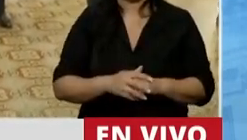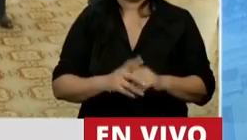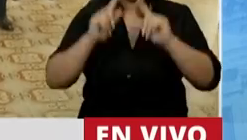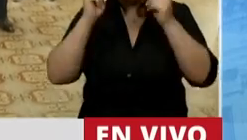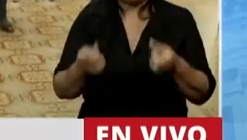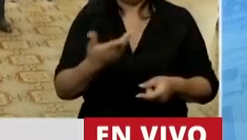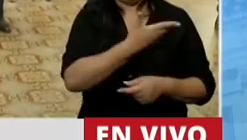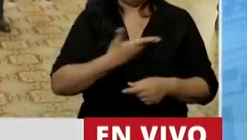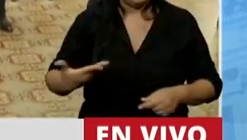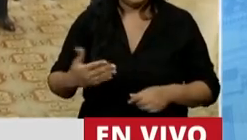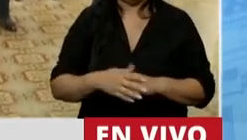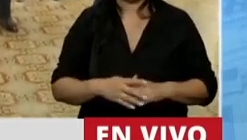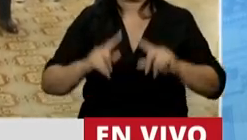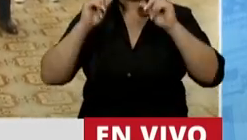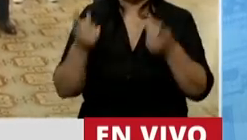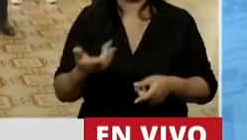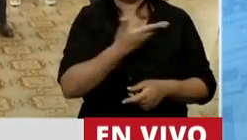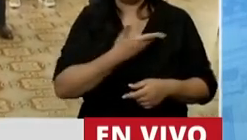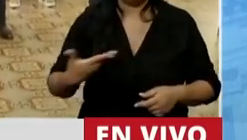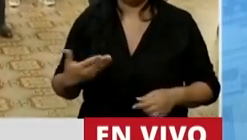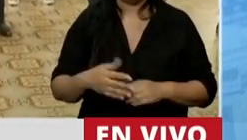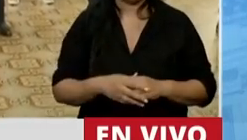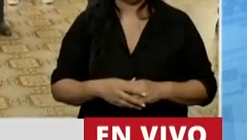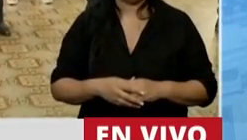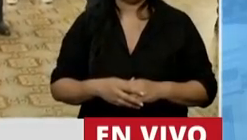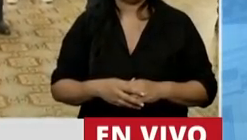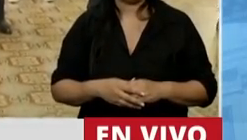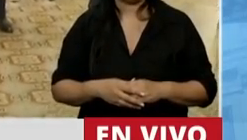Presidente,